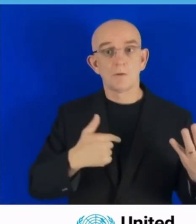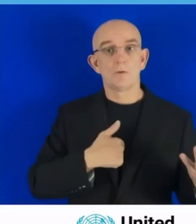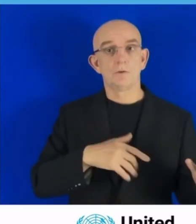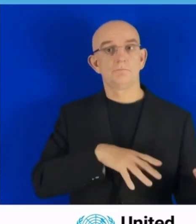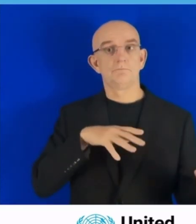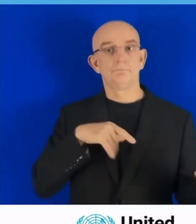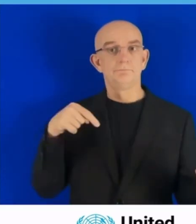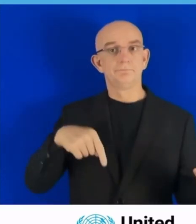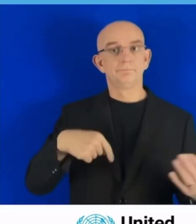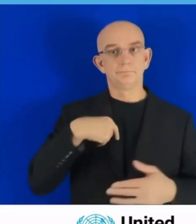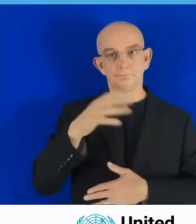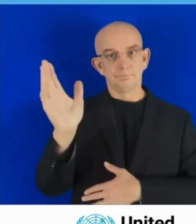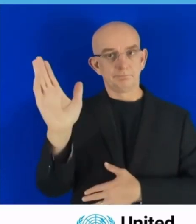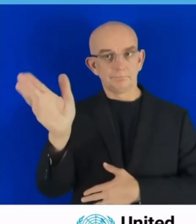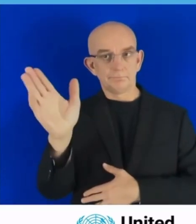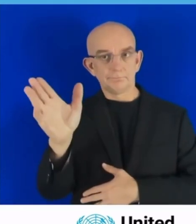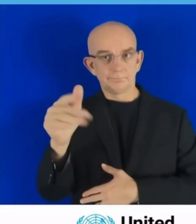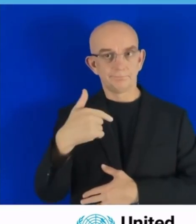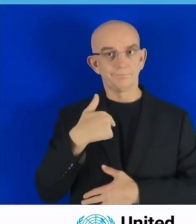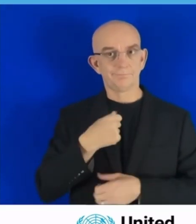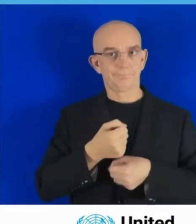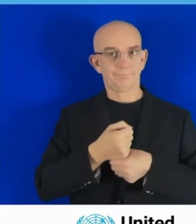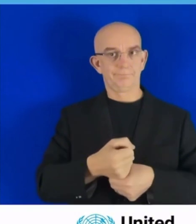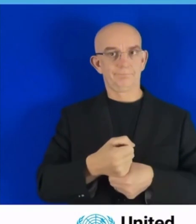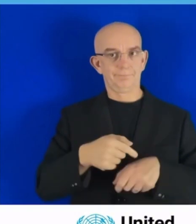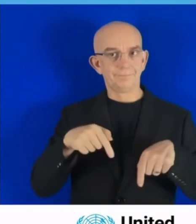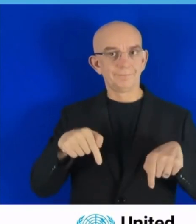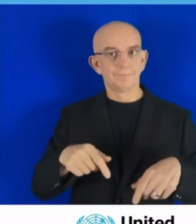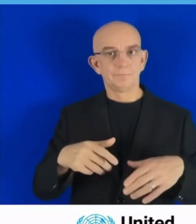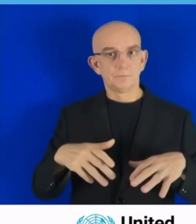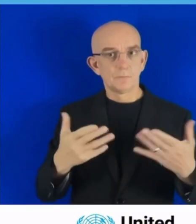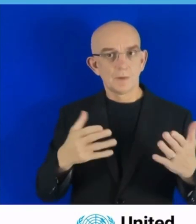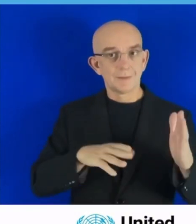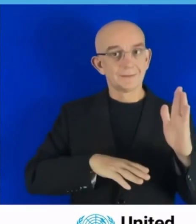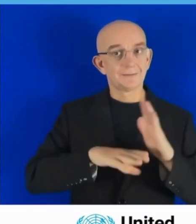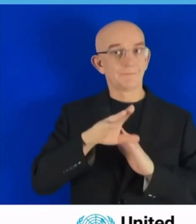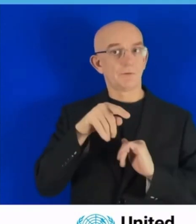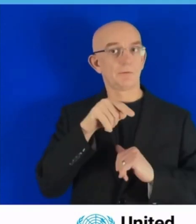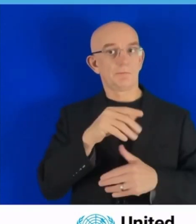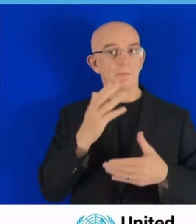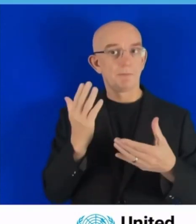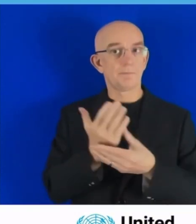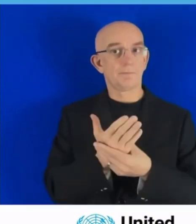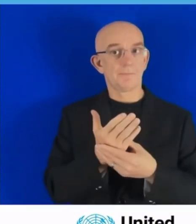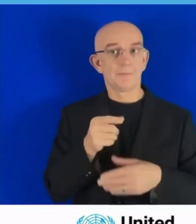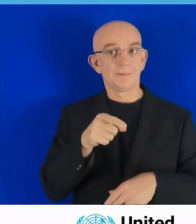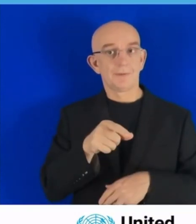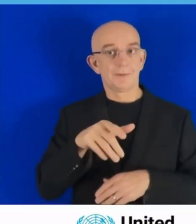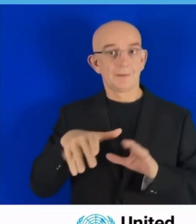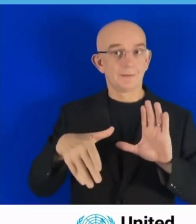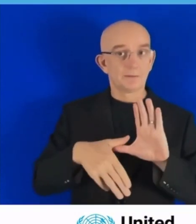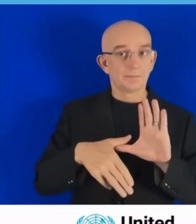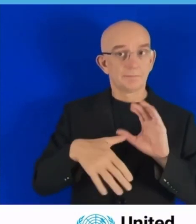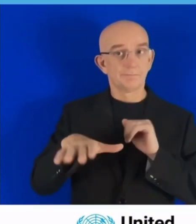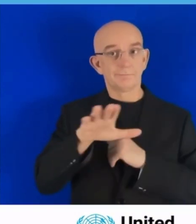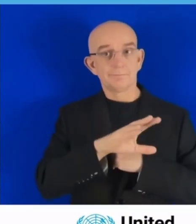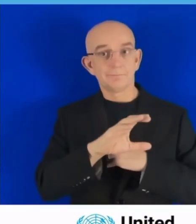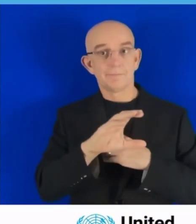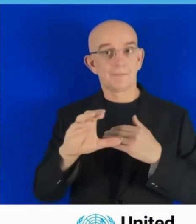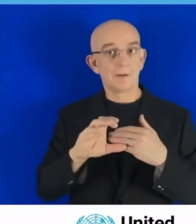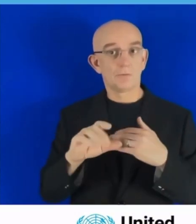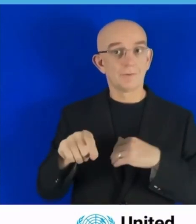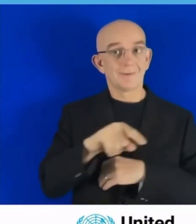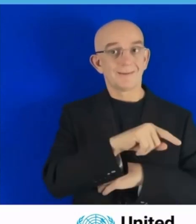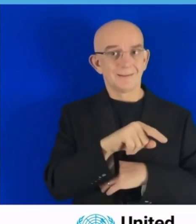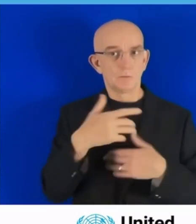Organismo Observador de Naciones Unidas. Nos comprometemos con los planteamientos del Pacto del Futuro y del Pacto Global